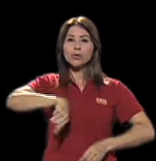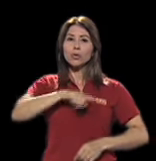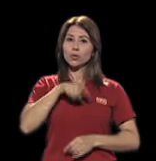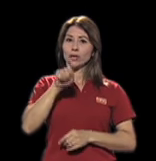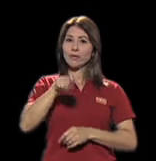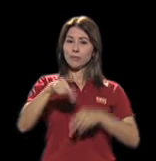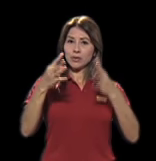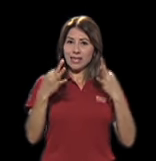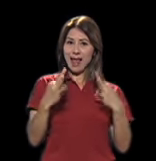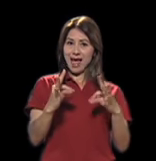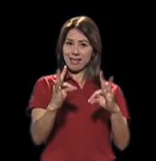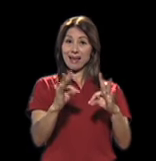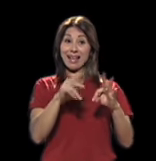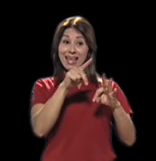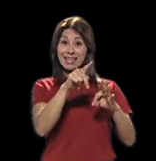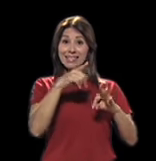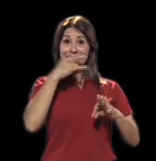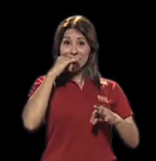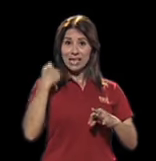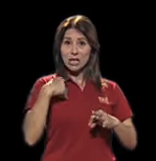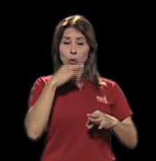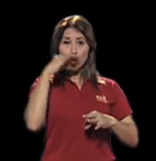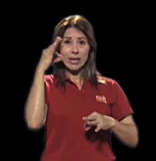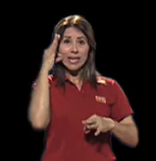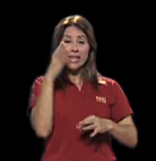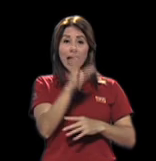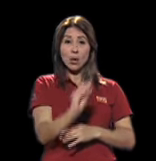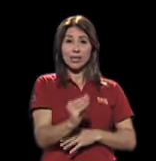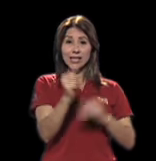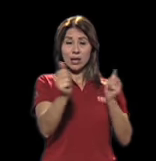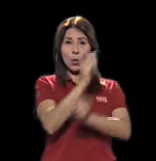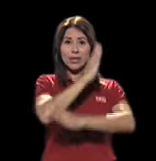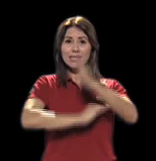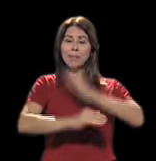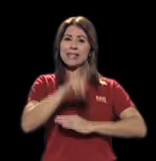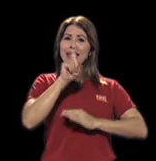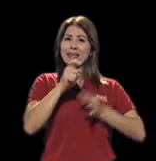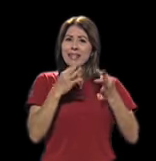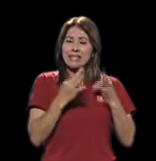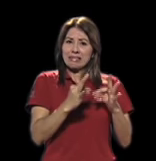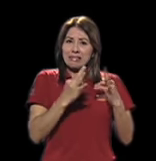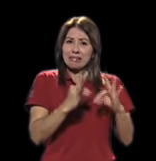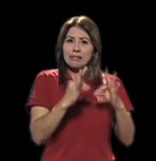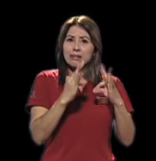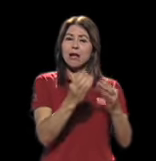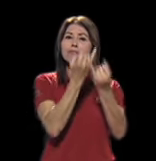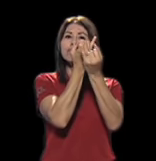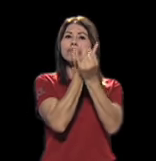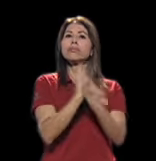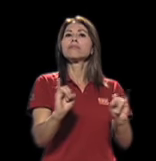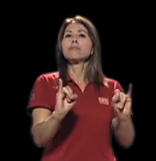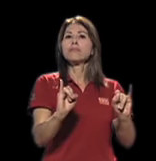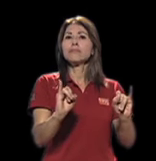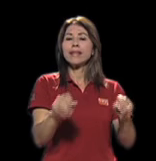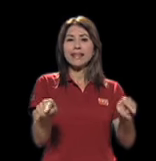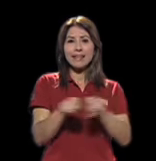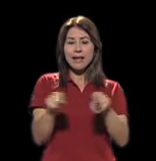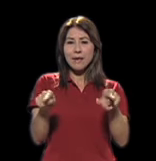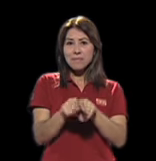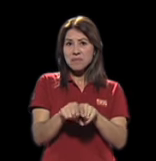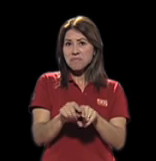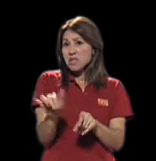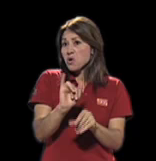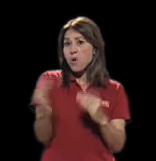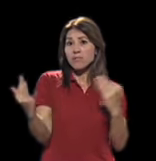la autonomía de ese niño o esa niña, adolescente con una condición con discapacidad. Y creo que también, al igual que